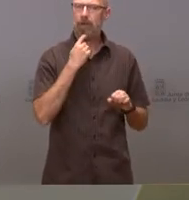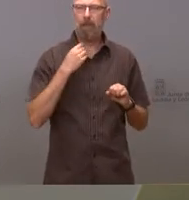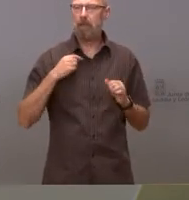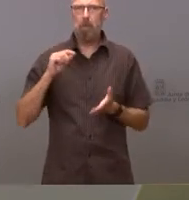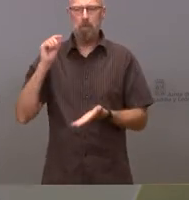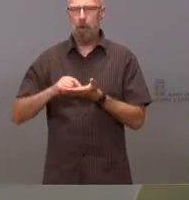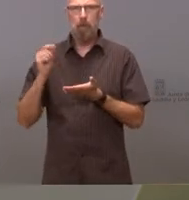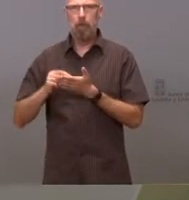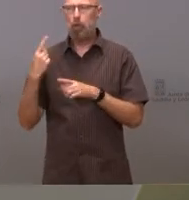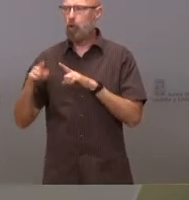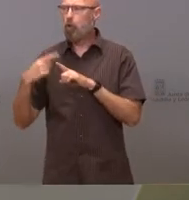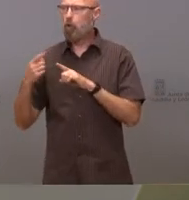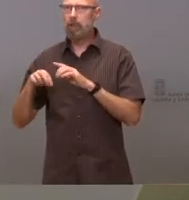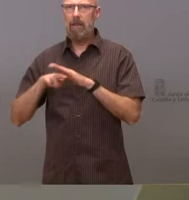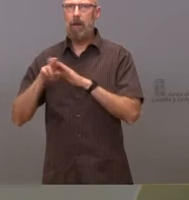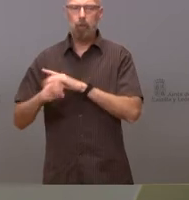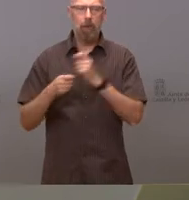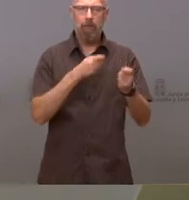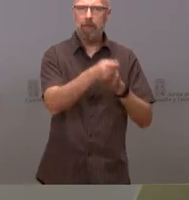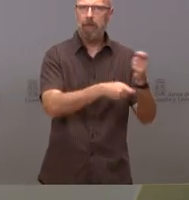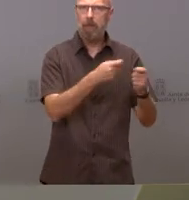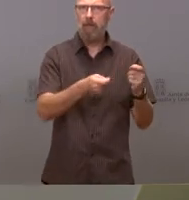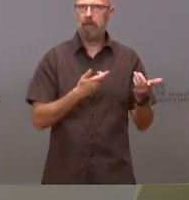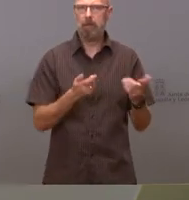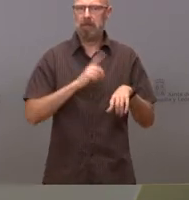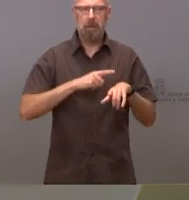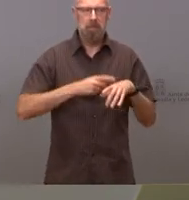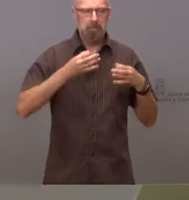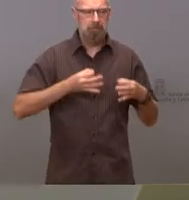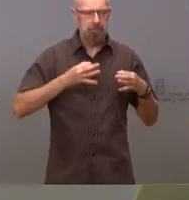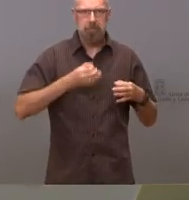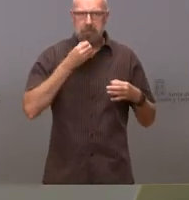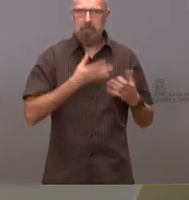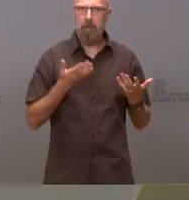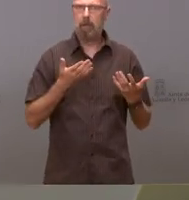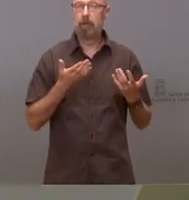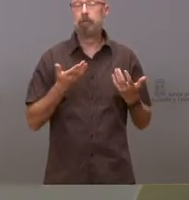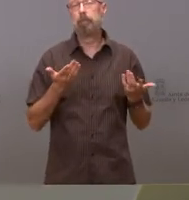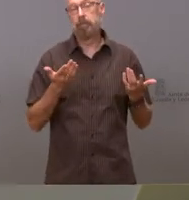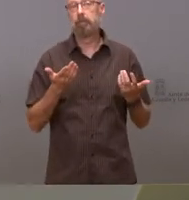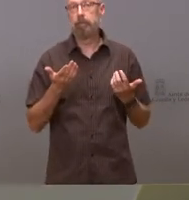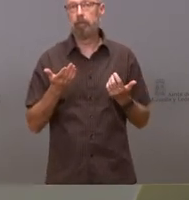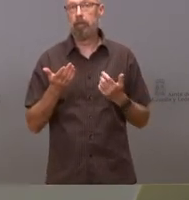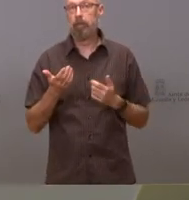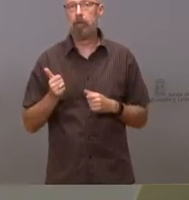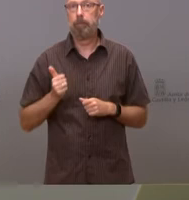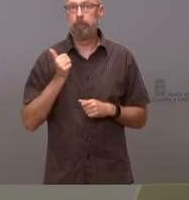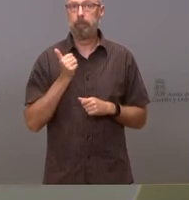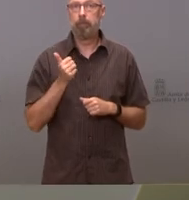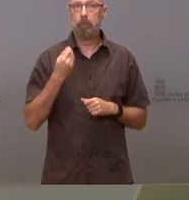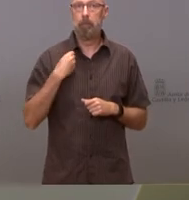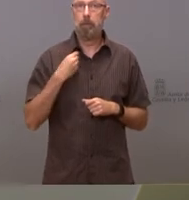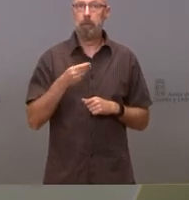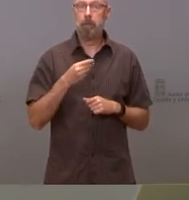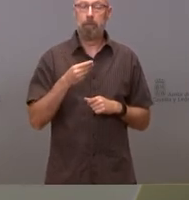no hay tiempo material de hacerlo antes y bueno afortunadamente en la zona en la provincia de Ávila hay desplegadas cuatro bases de